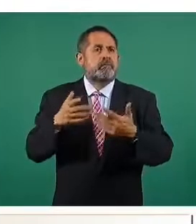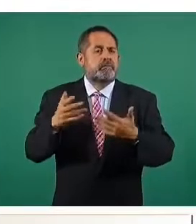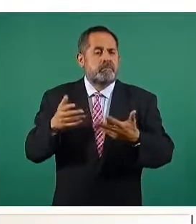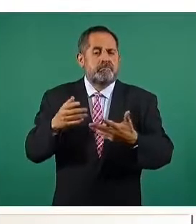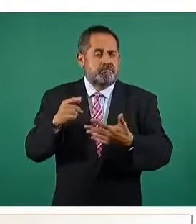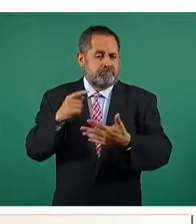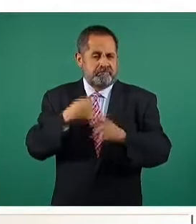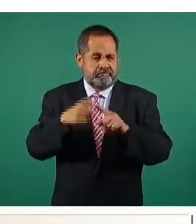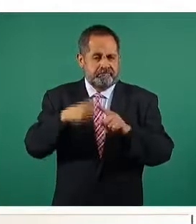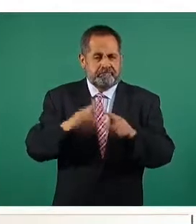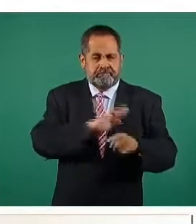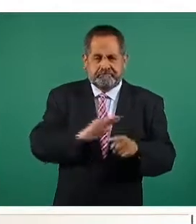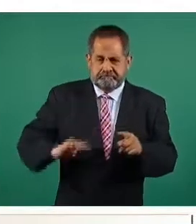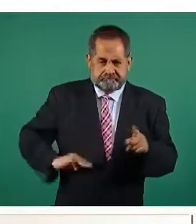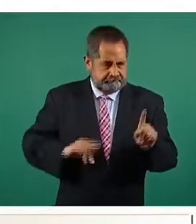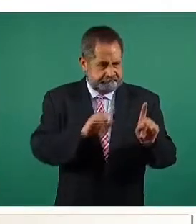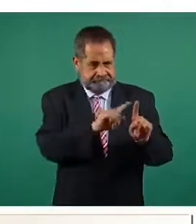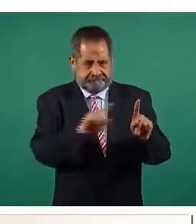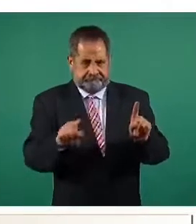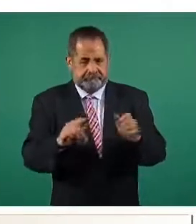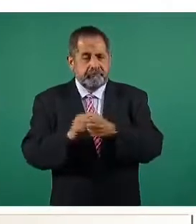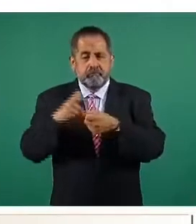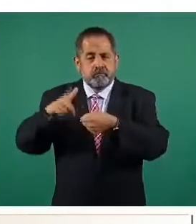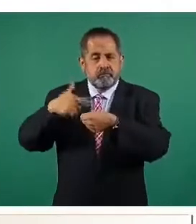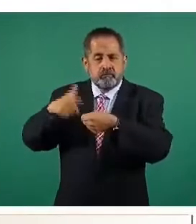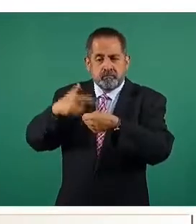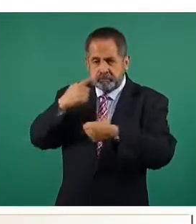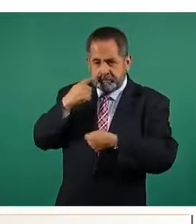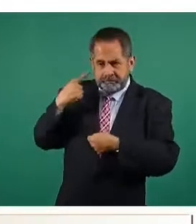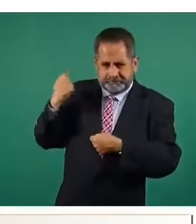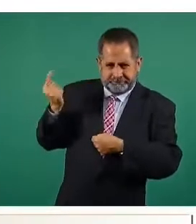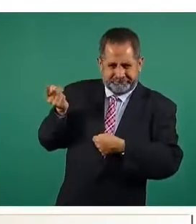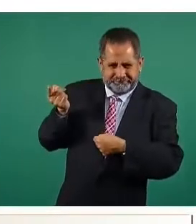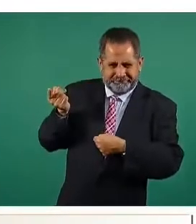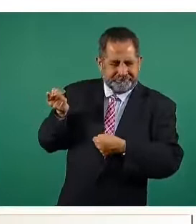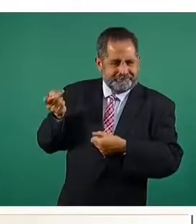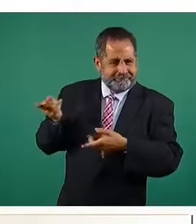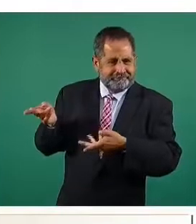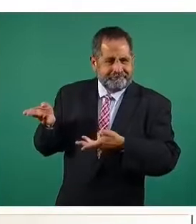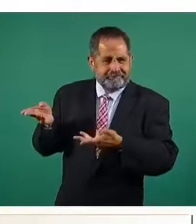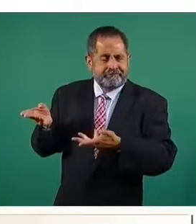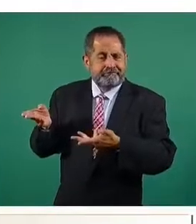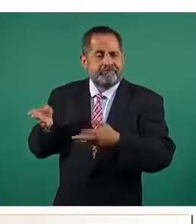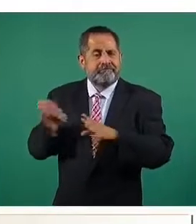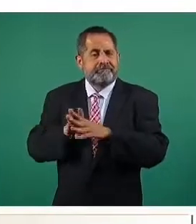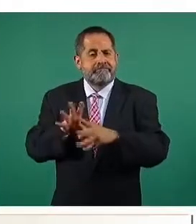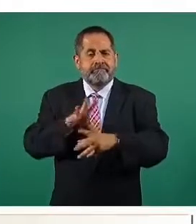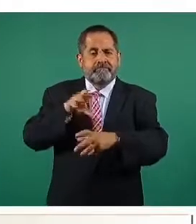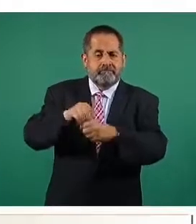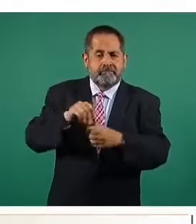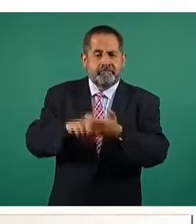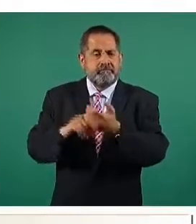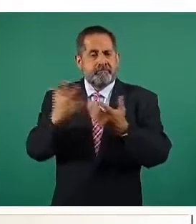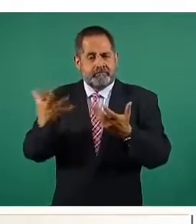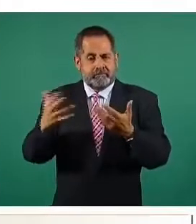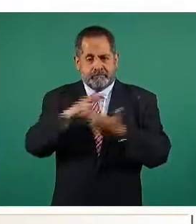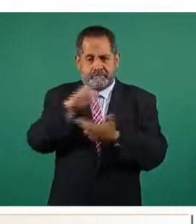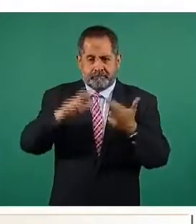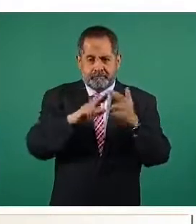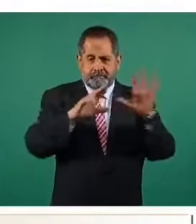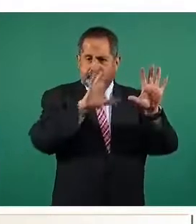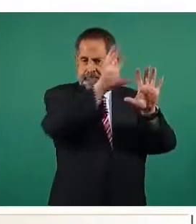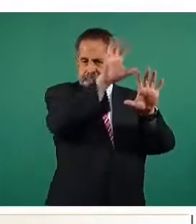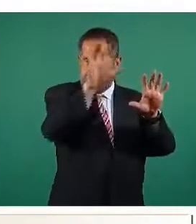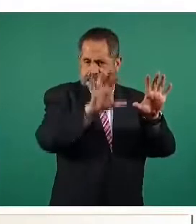estos municipios y los colores tienen que ver con la pertenencia a las cinco regiones como los